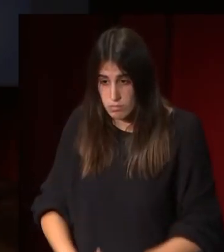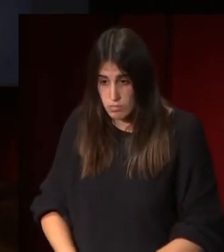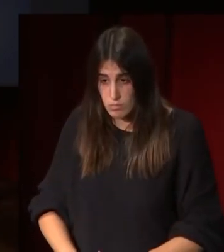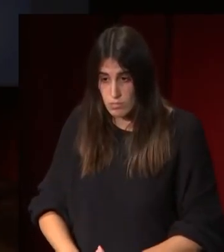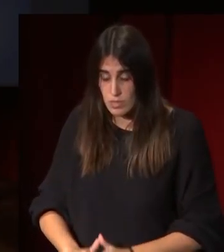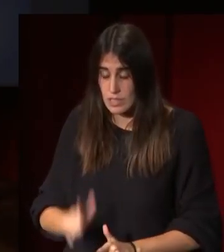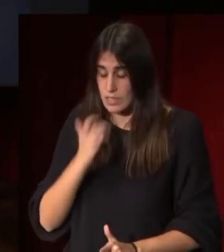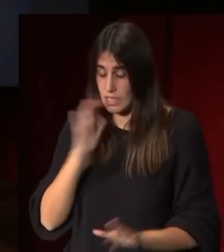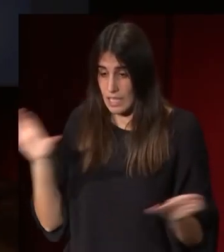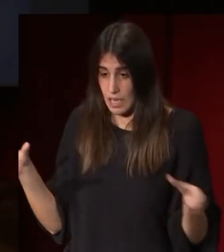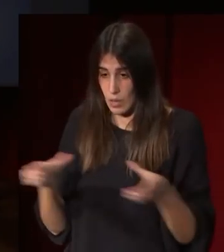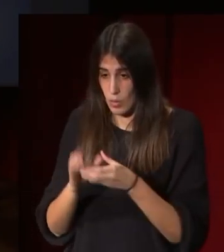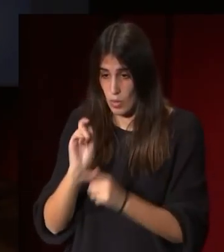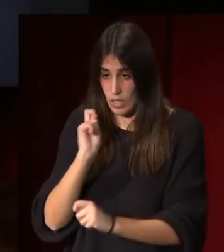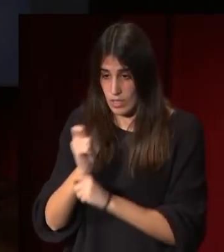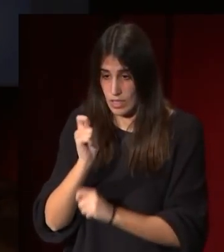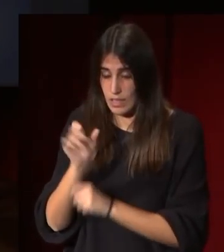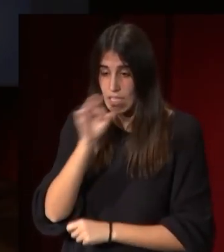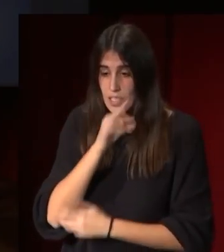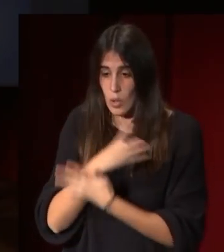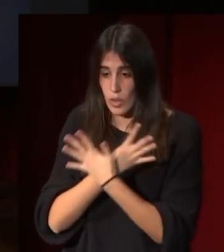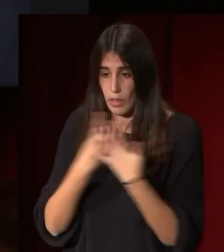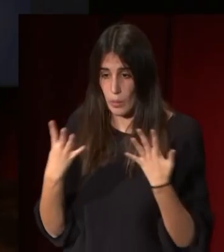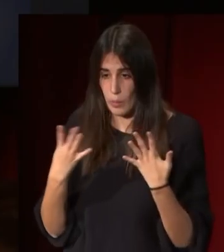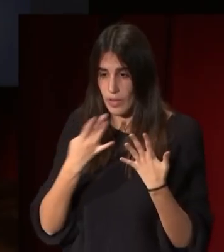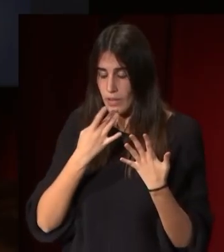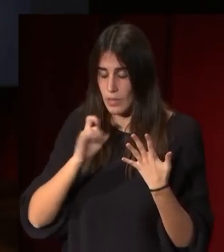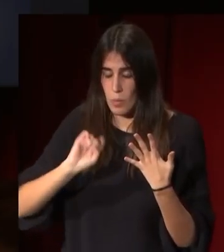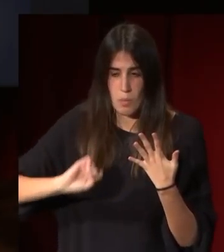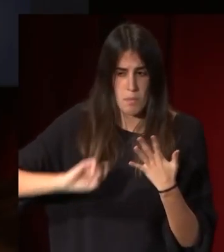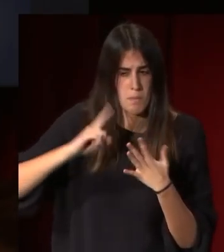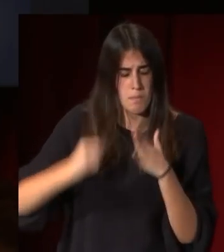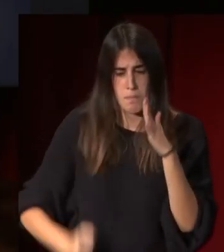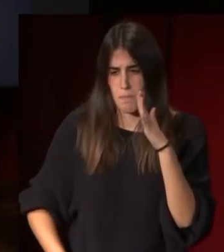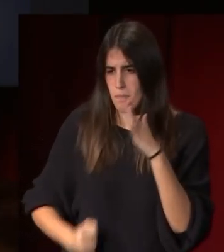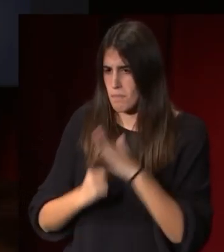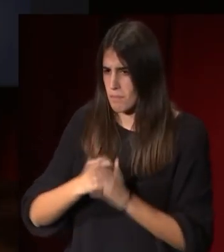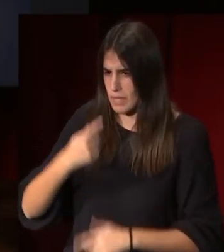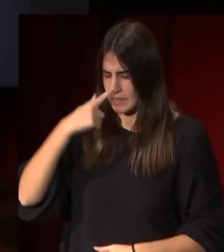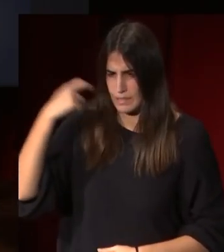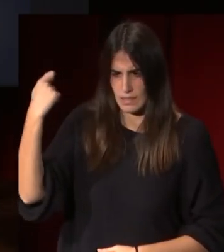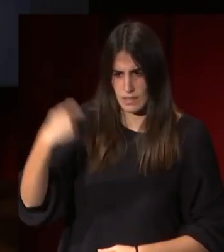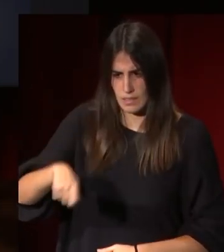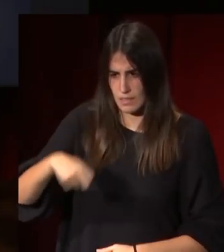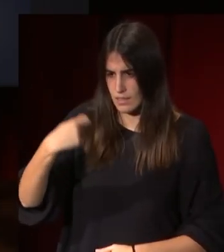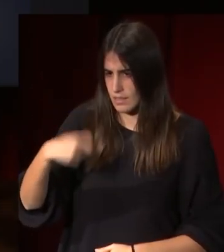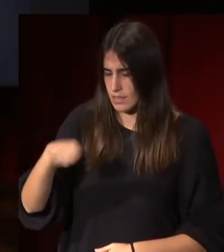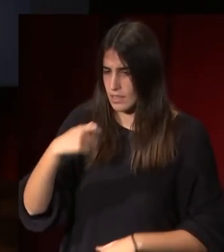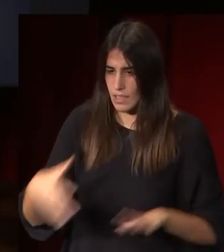capítulo de escultura el XIX es la valorada con el mayor precio de todo de todo lo que